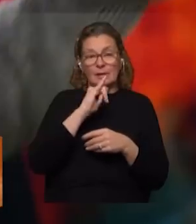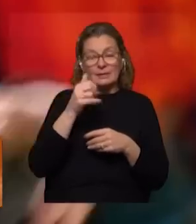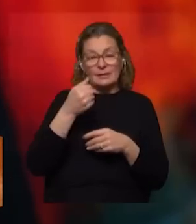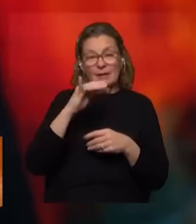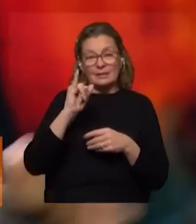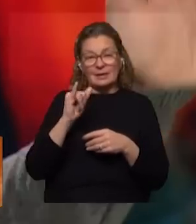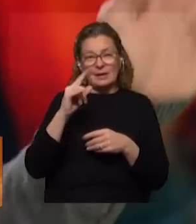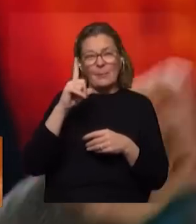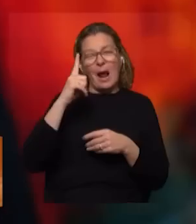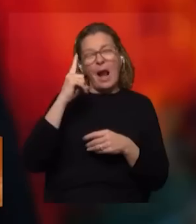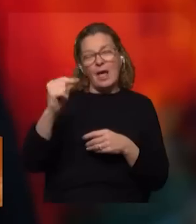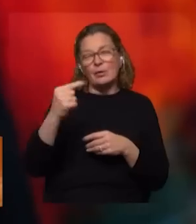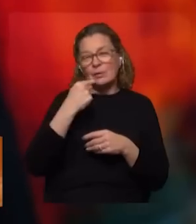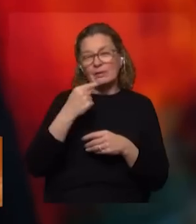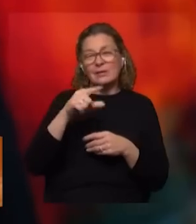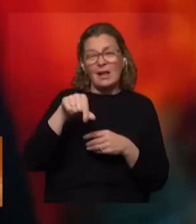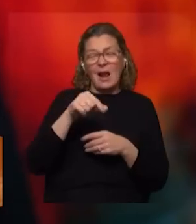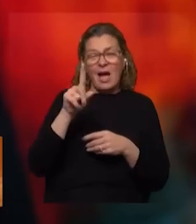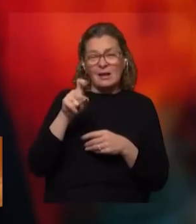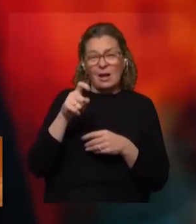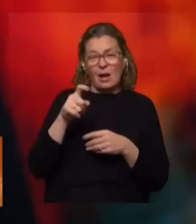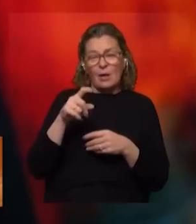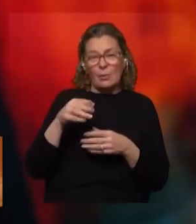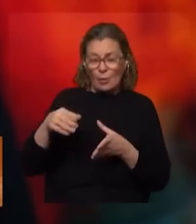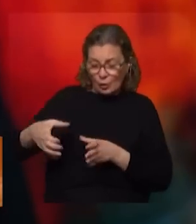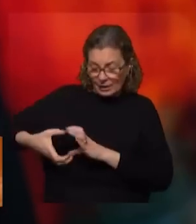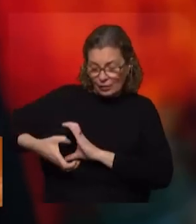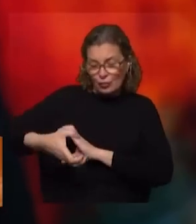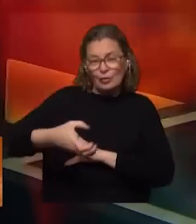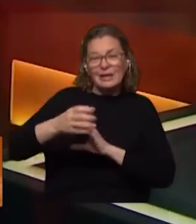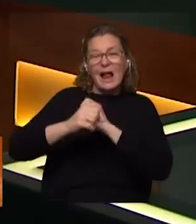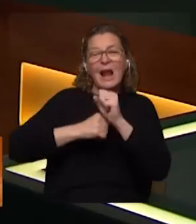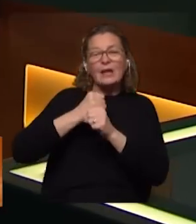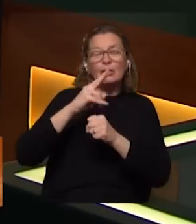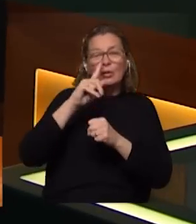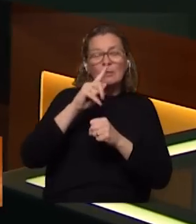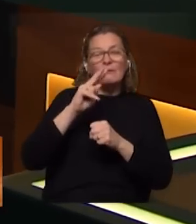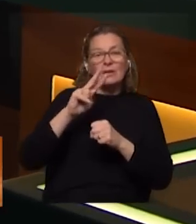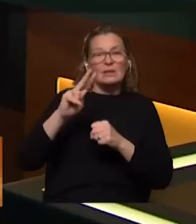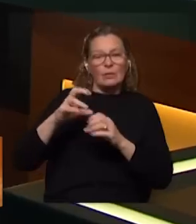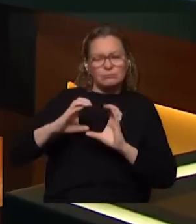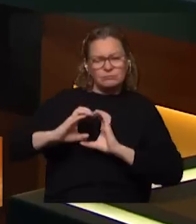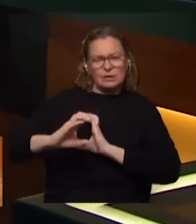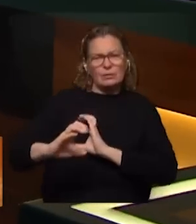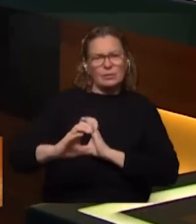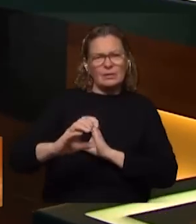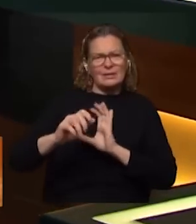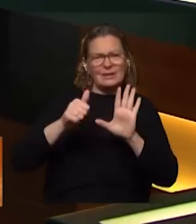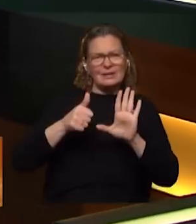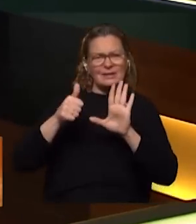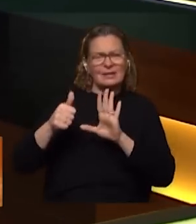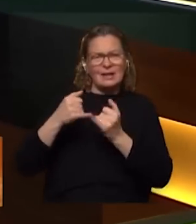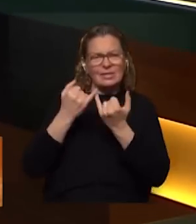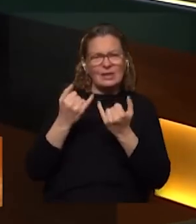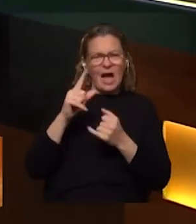está más lejos no está tan salada el agua bueno una sonda instalada en el 2022 que medía dio más de 66 días